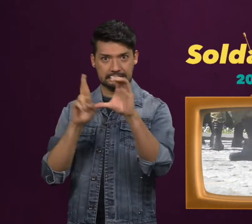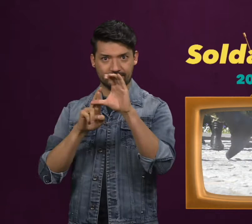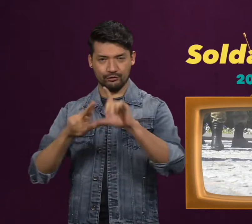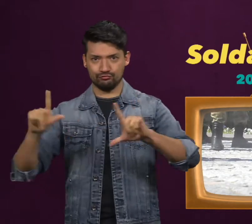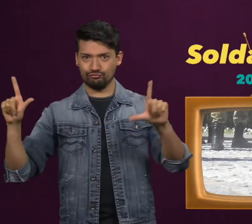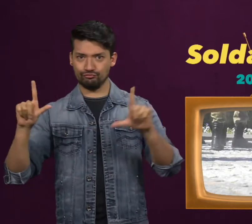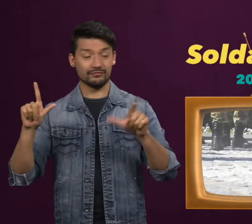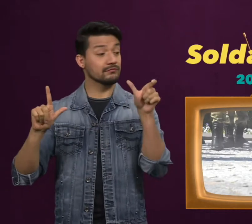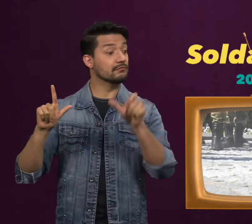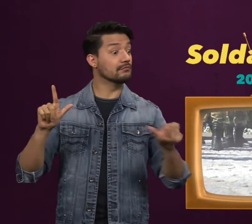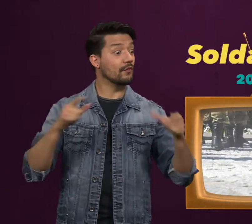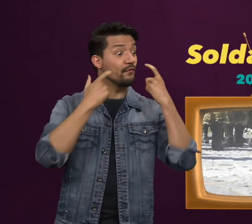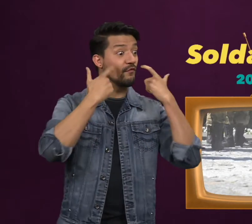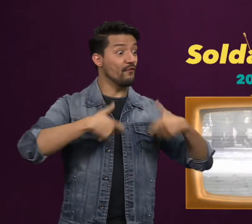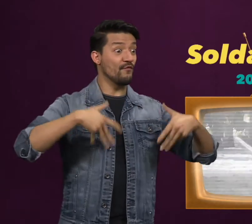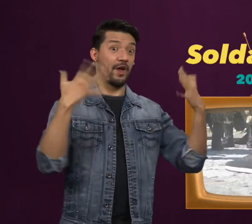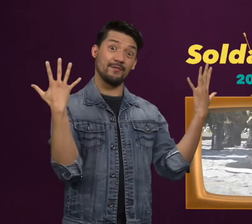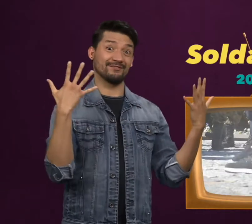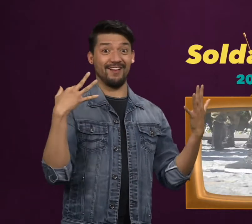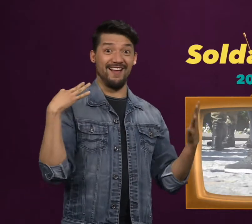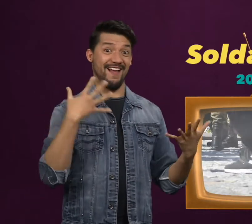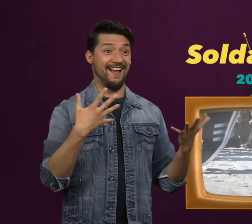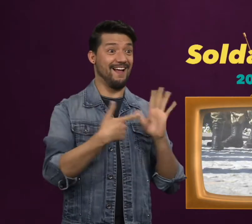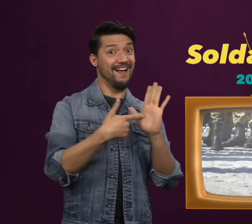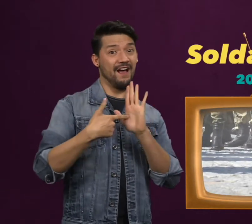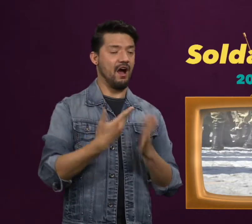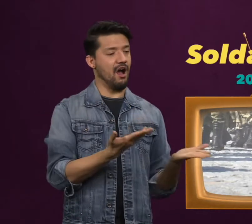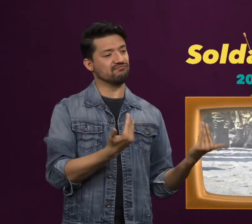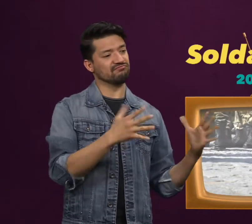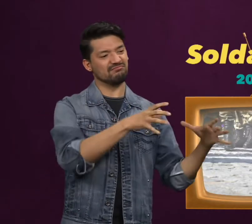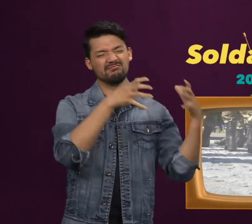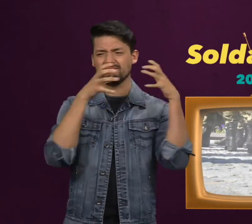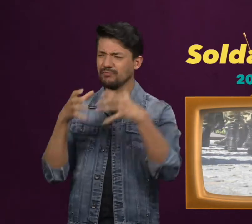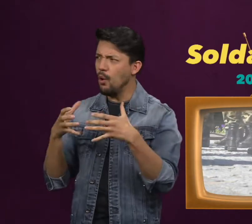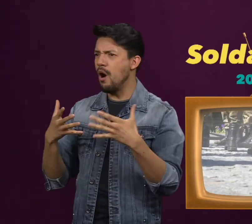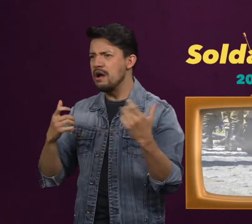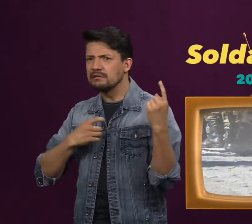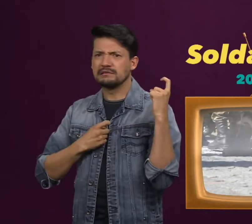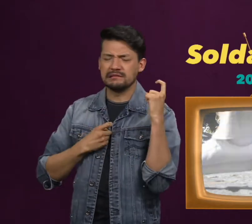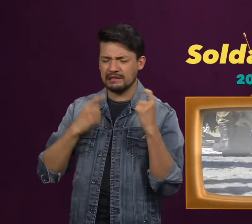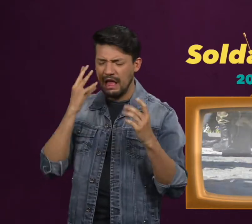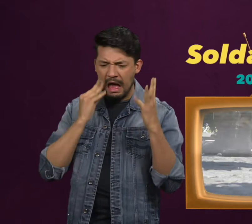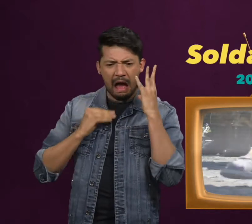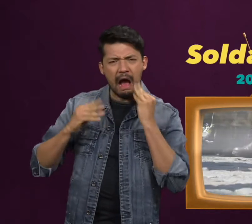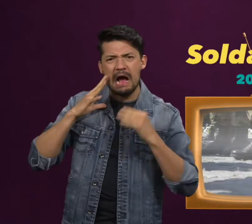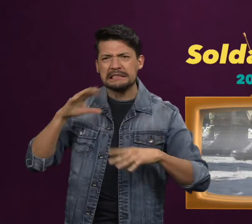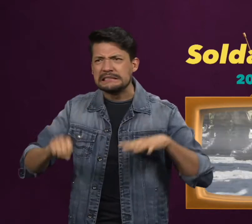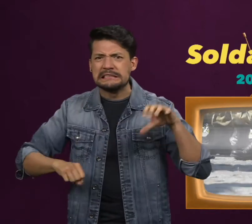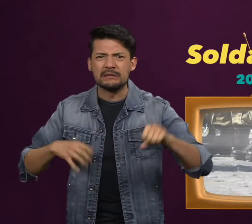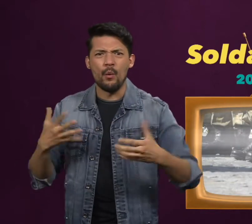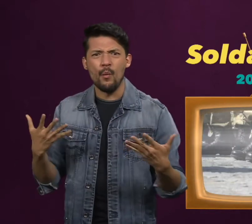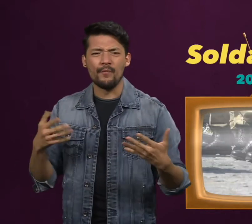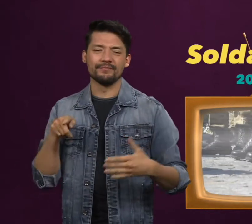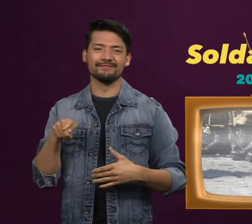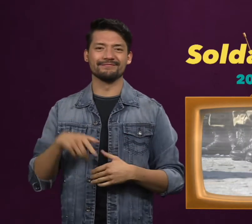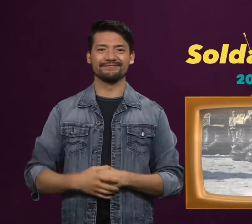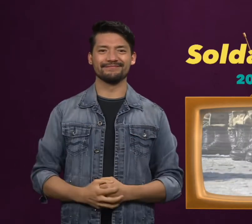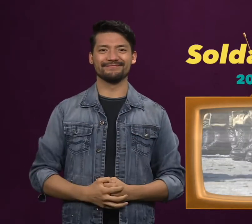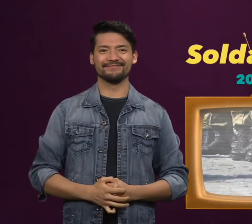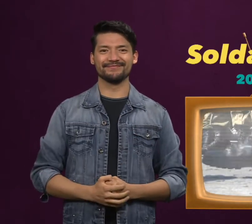de RCN donde 20 famosos totalmente diferentes vivieron la experiencia del Ejército Nacional.